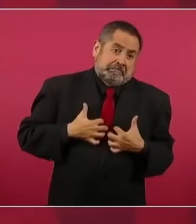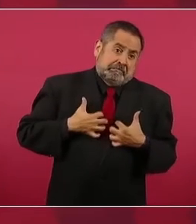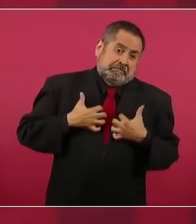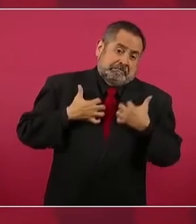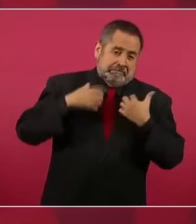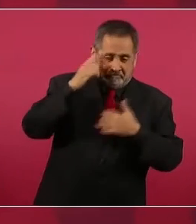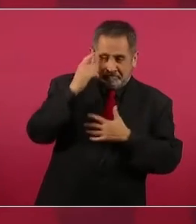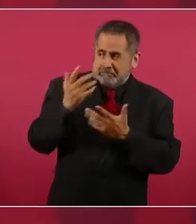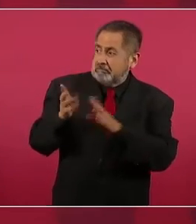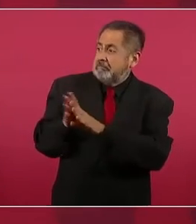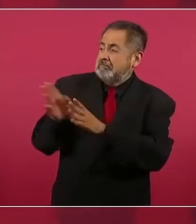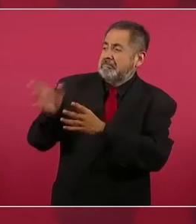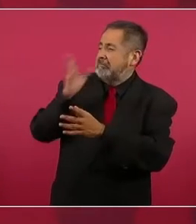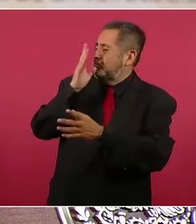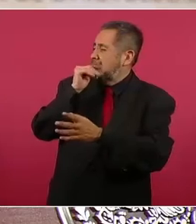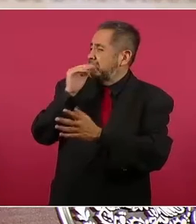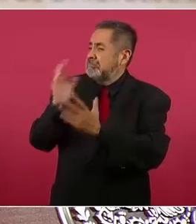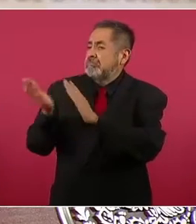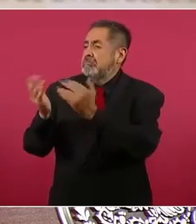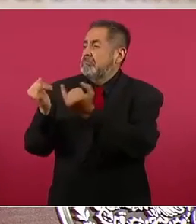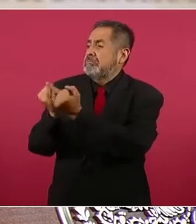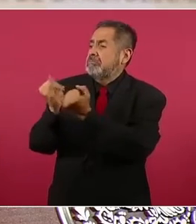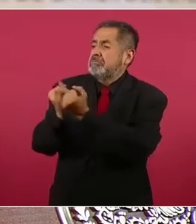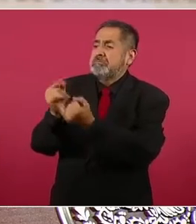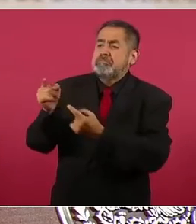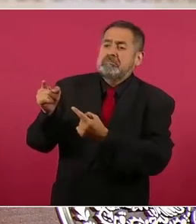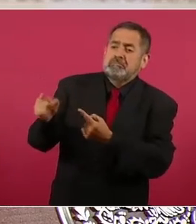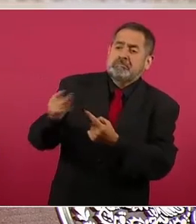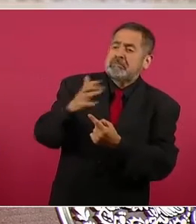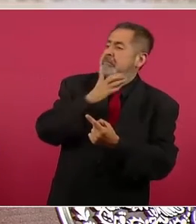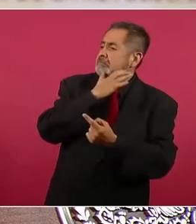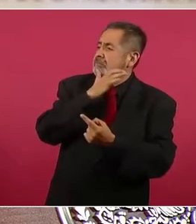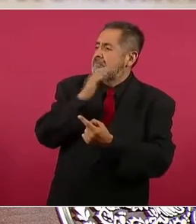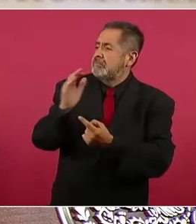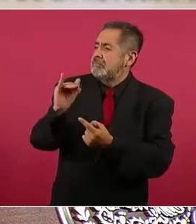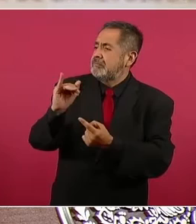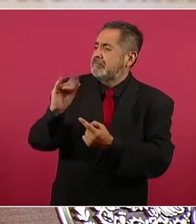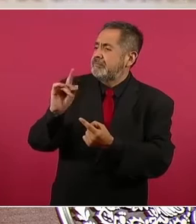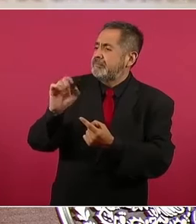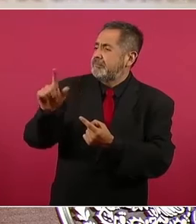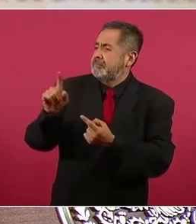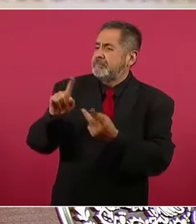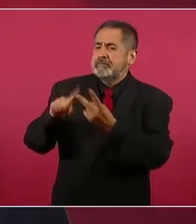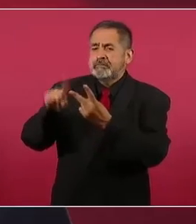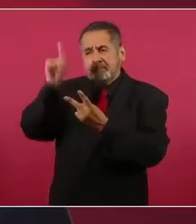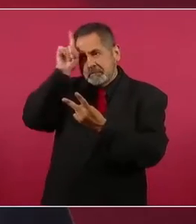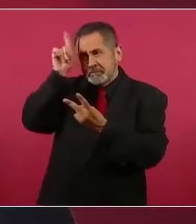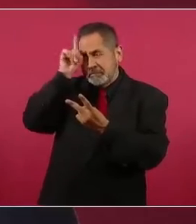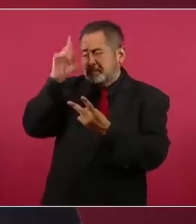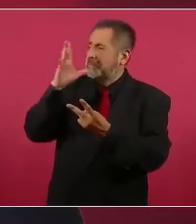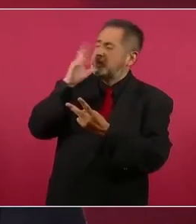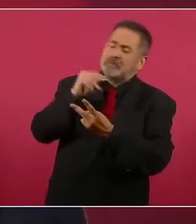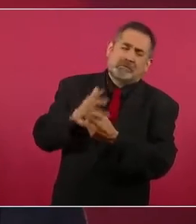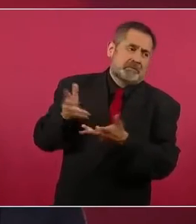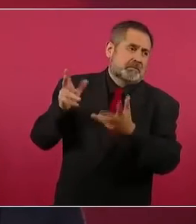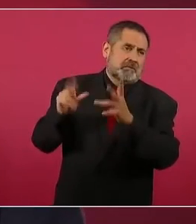¿Cómo iba yo a comparar a Mandela con Fidel?